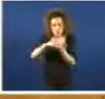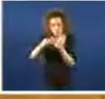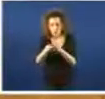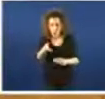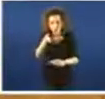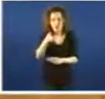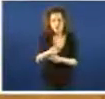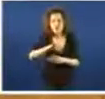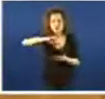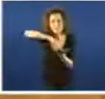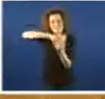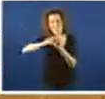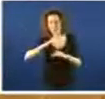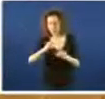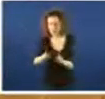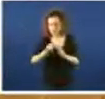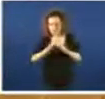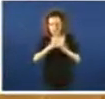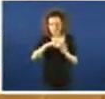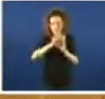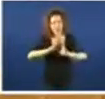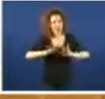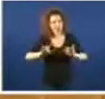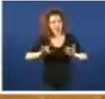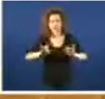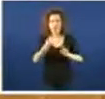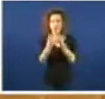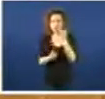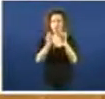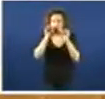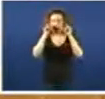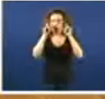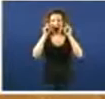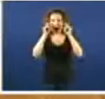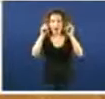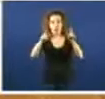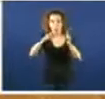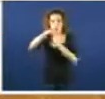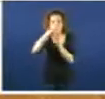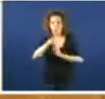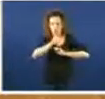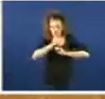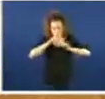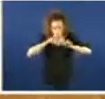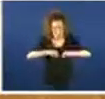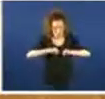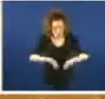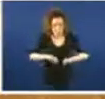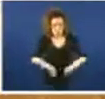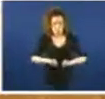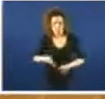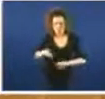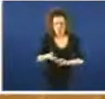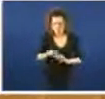sistema sanitario. E que ven que cada vez a atención é peor e cada vez os seus dereitos se ven máis